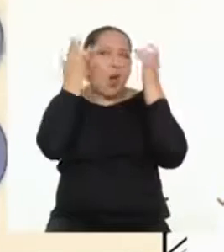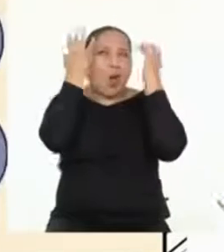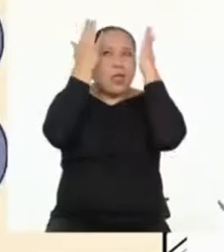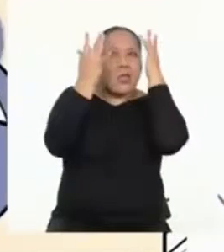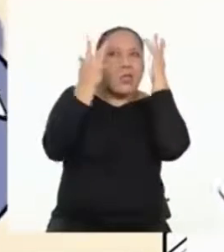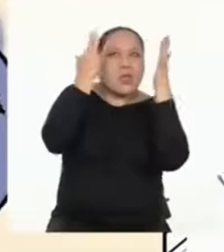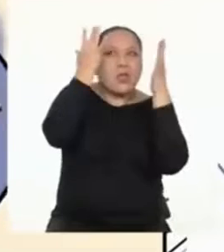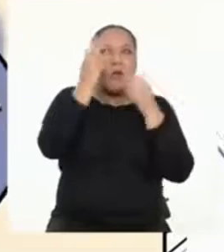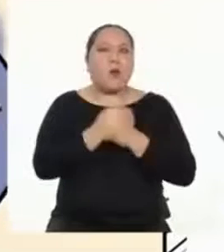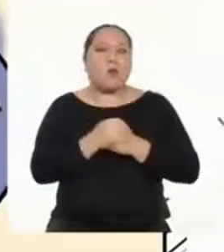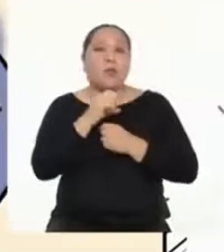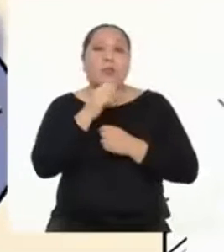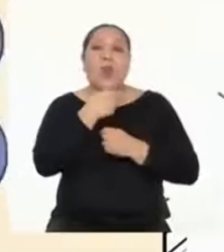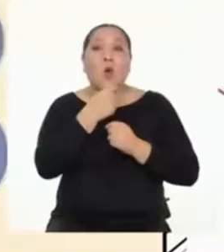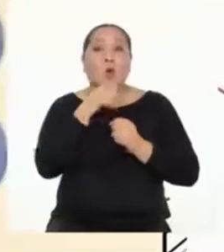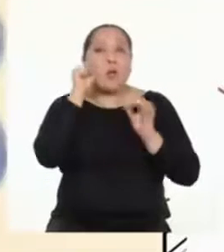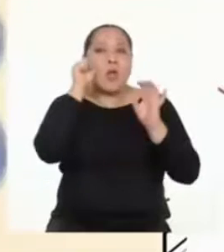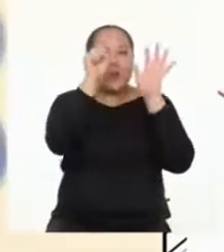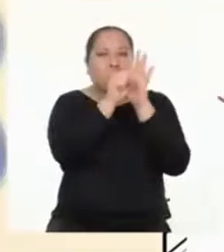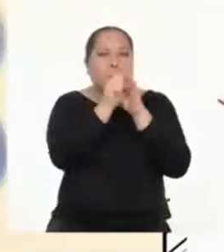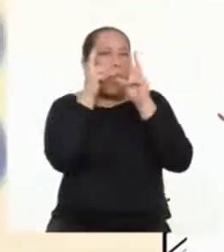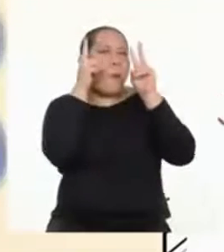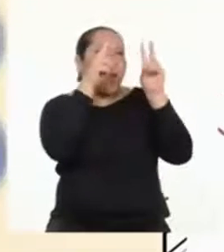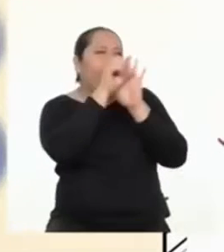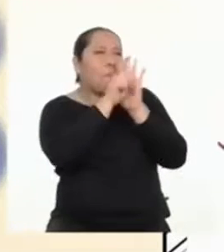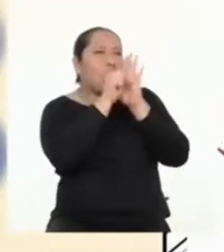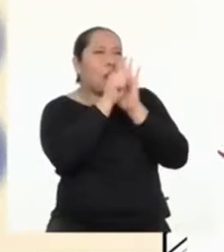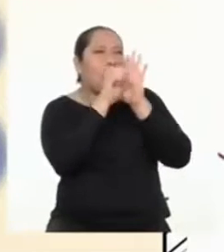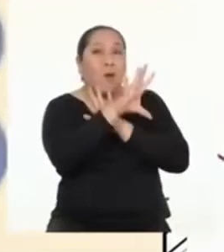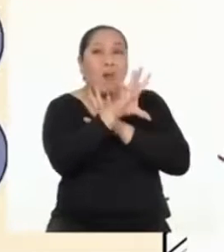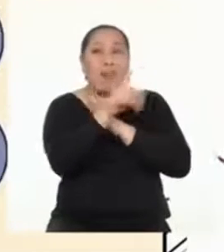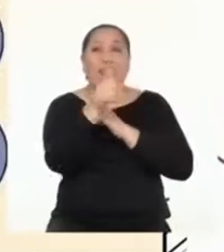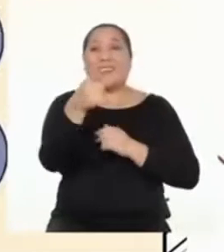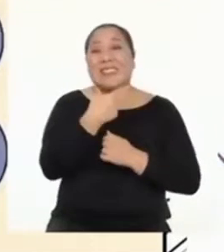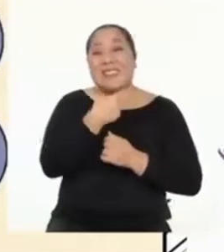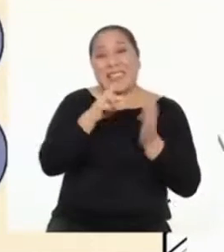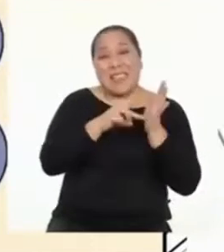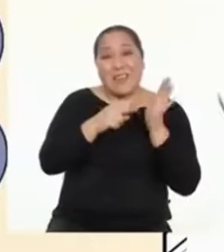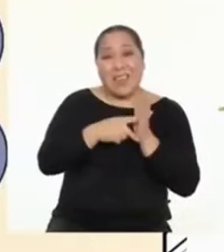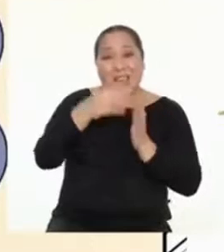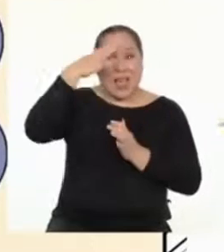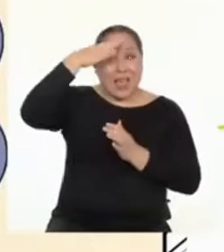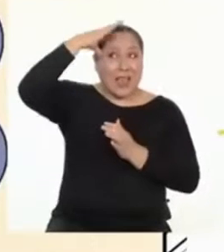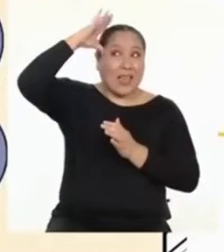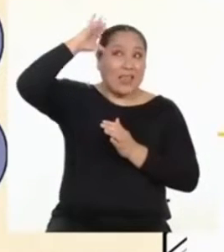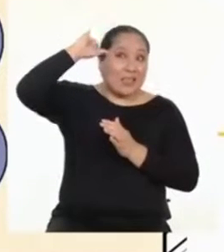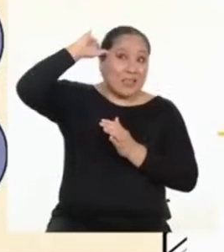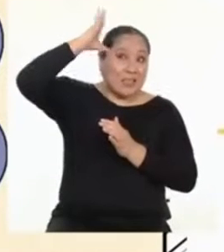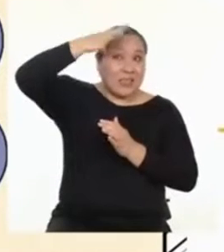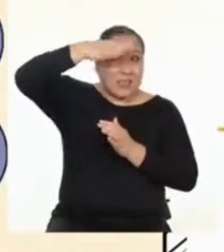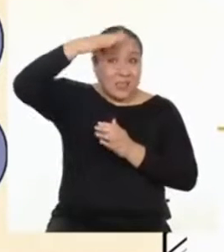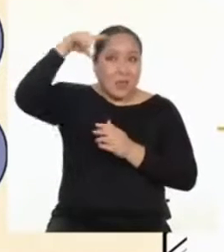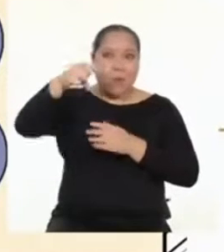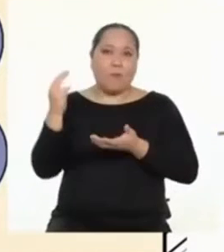de pronto prefieres los símbolos, prefieres ver una película, significa que tu cerebro derecho, el hemisferio derecho,